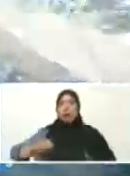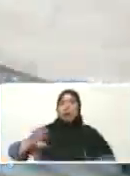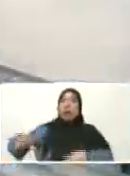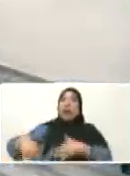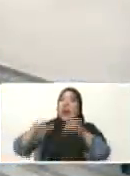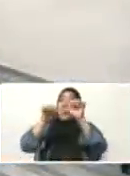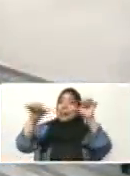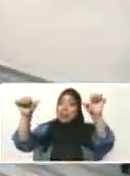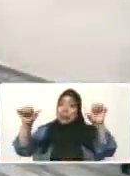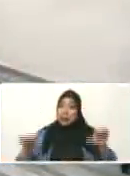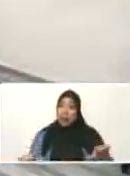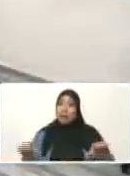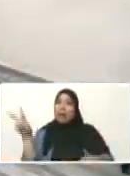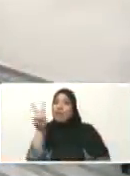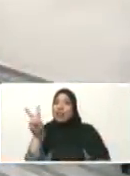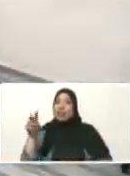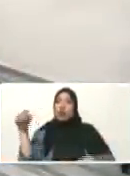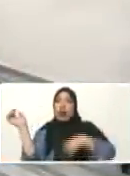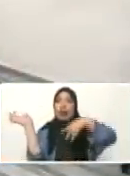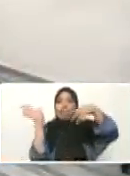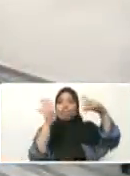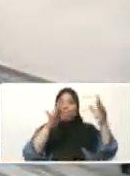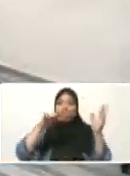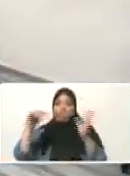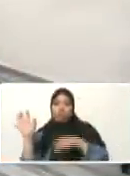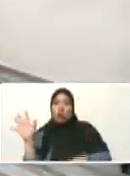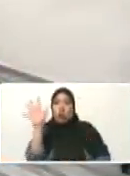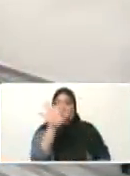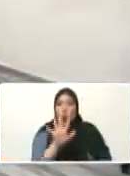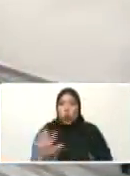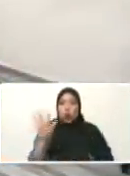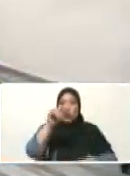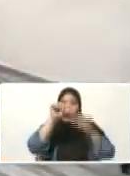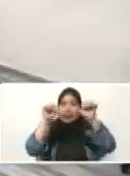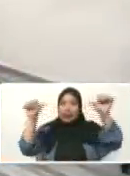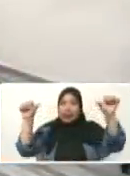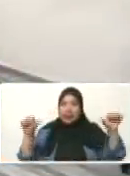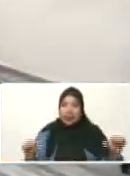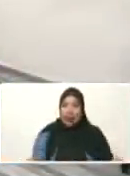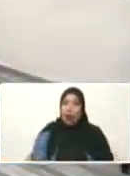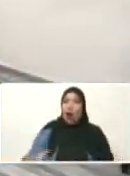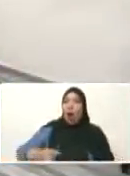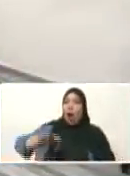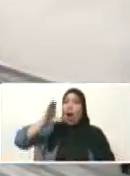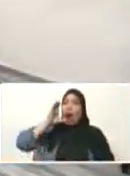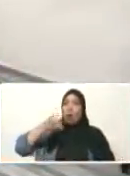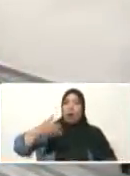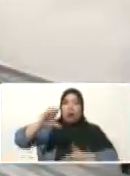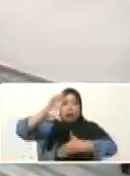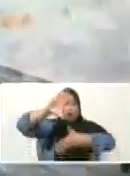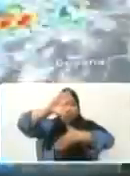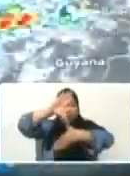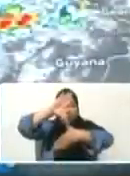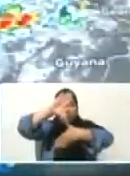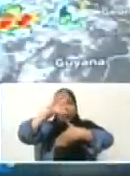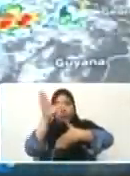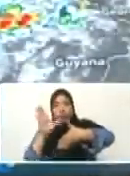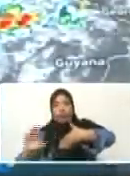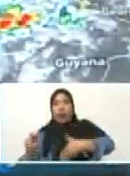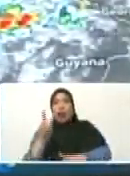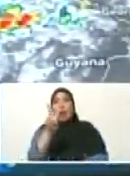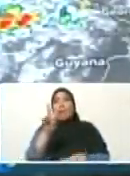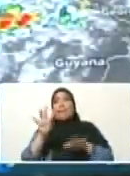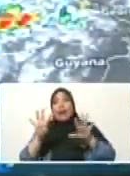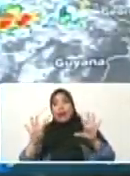sistema. Igualmente se ha alimentado este sistema porque las aguas en el mar Caribe están a 29 grados